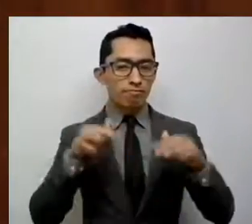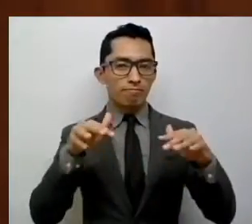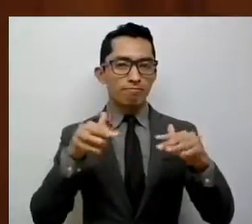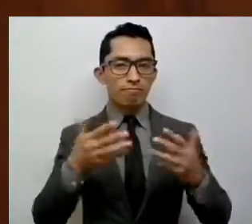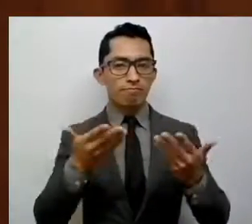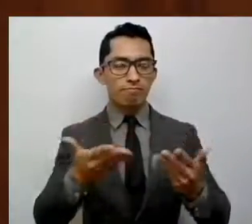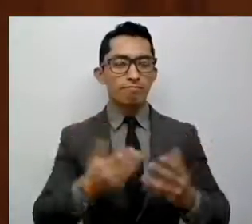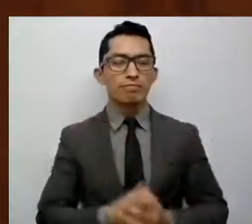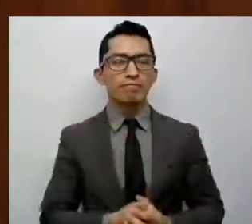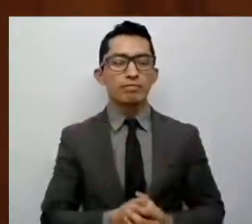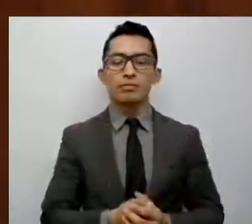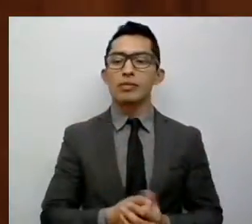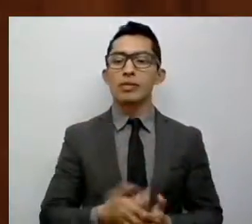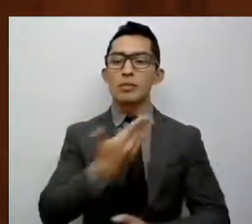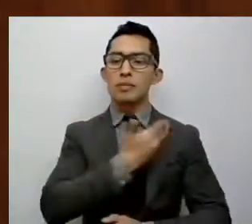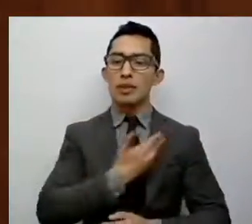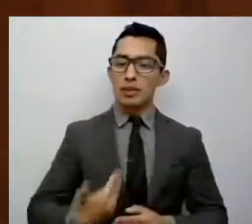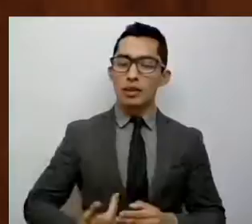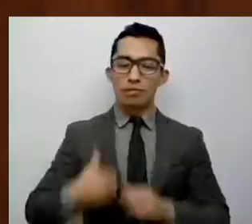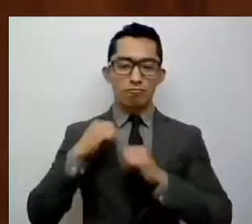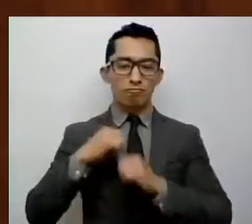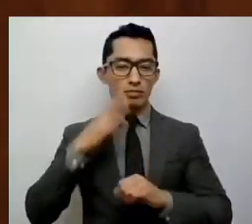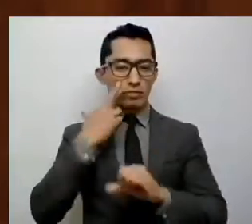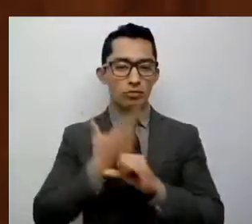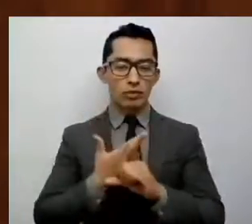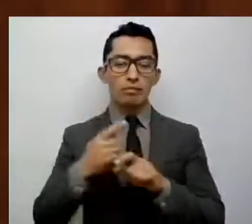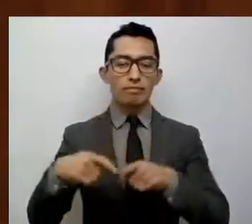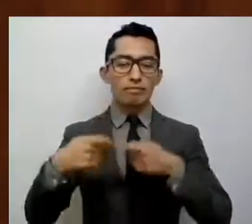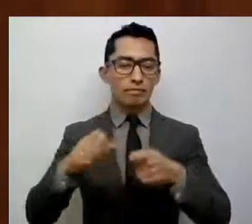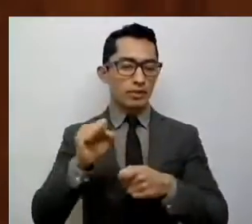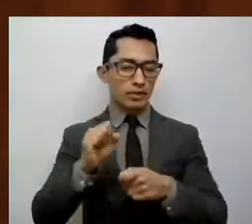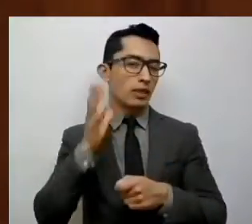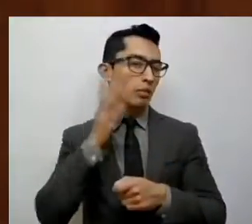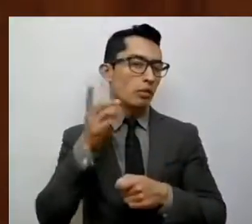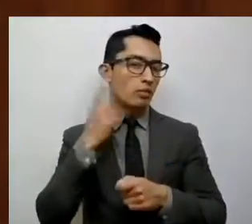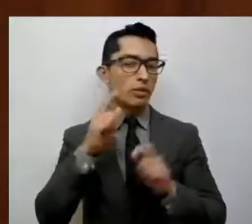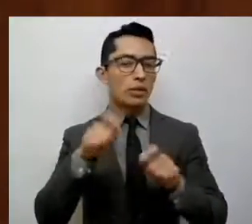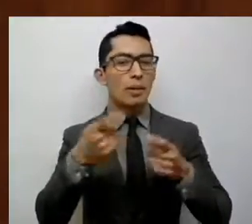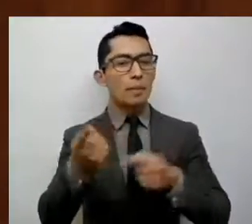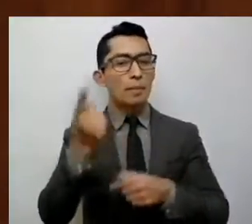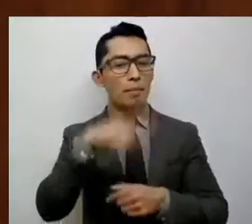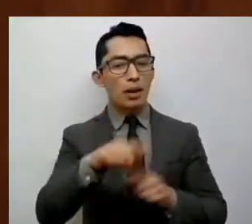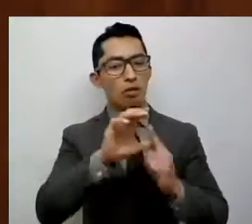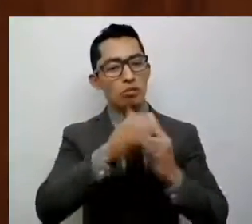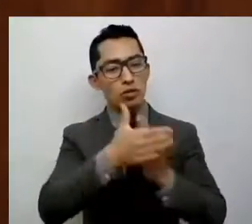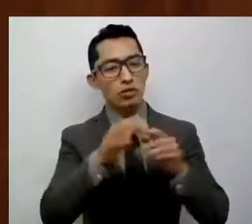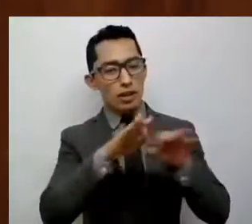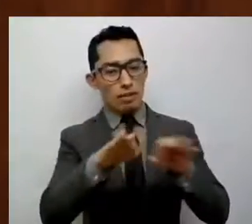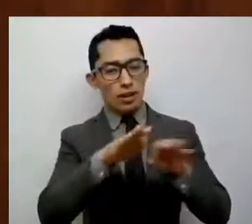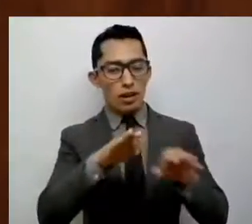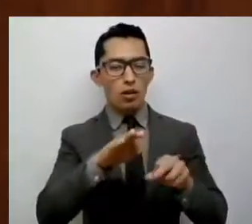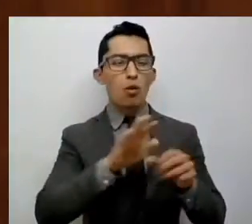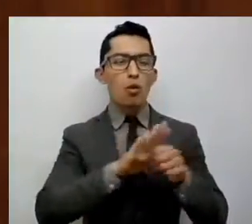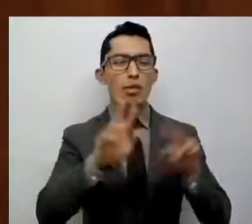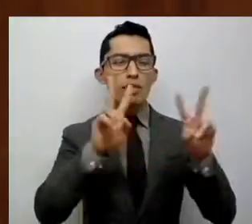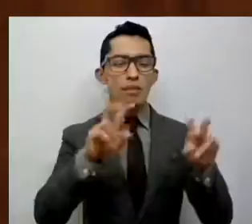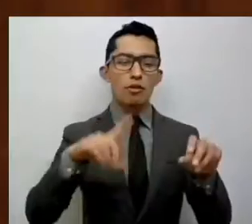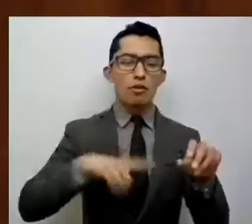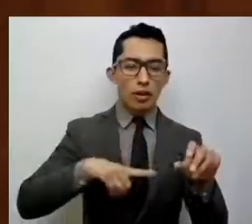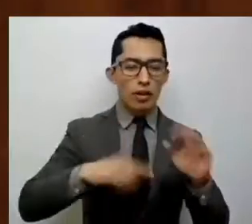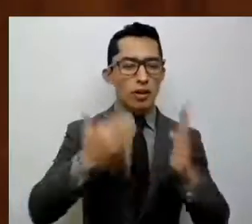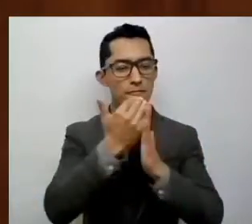La Presidencia de la Legislatura encomendó a las Comisiones Legislativas de Gobernación y Puntos